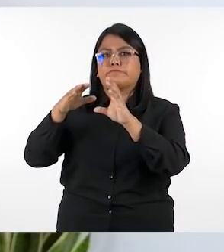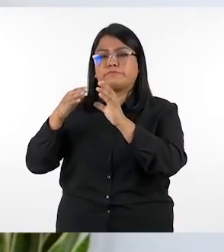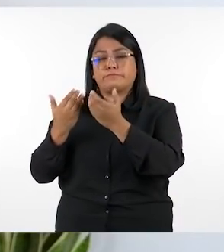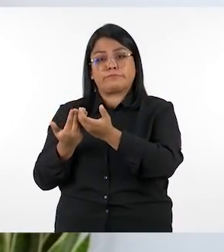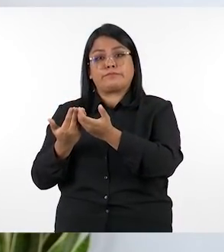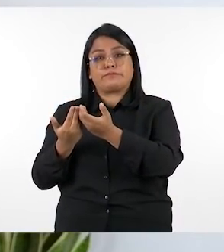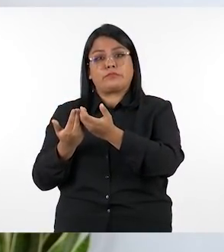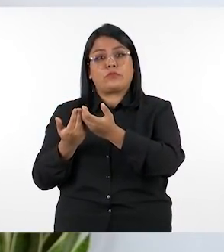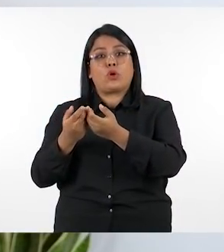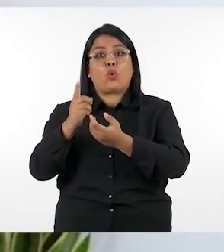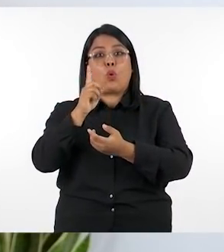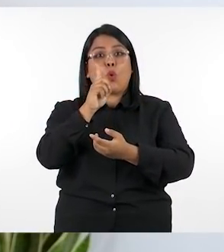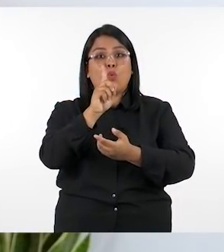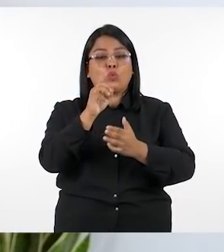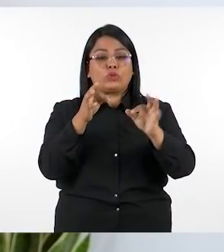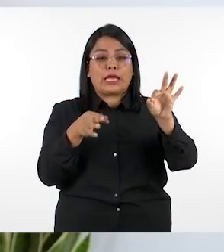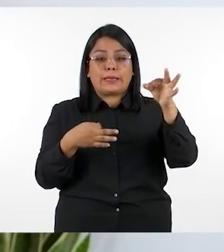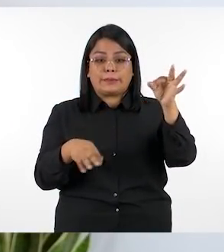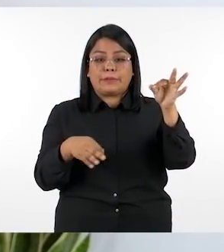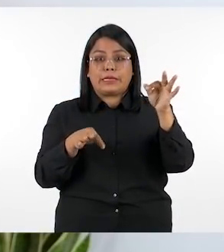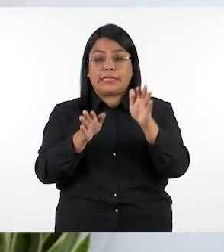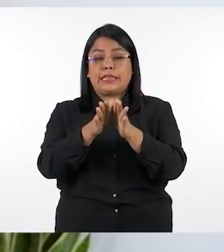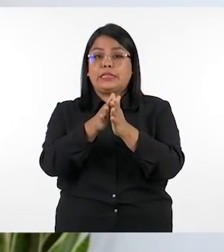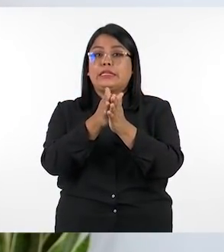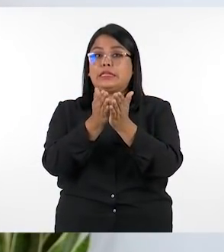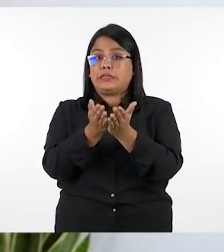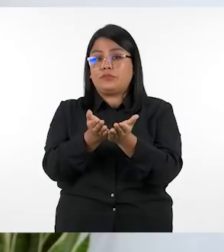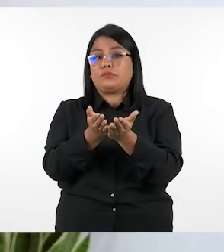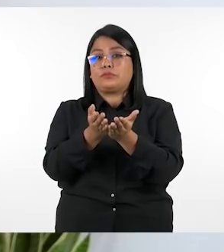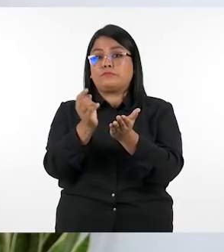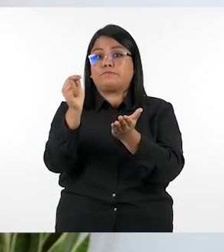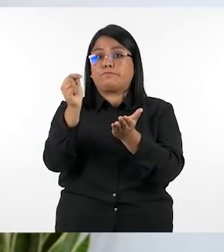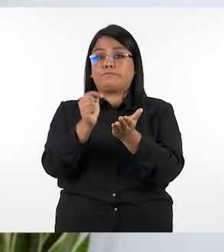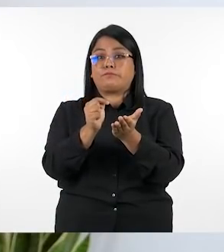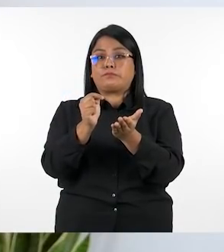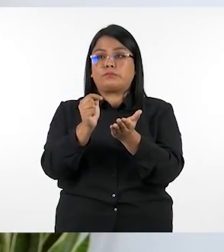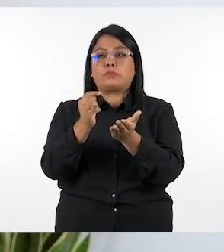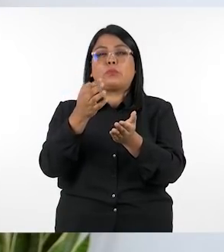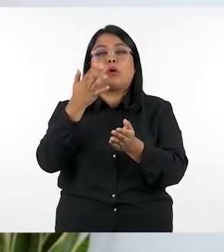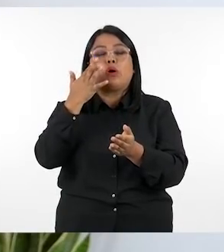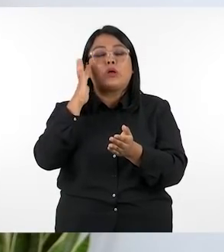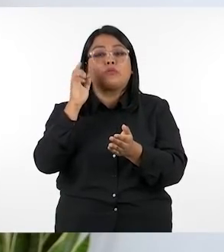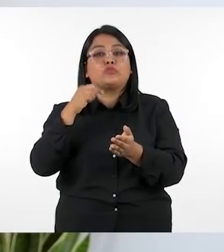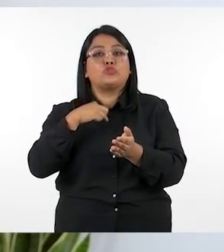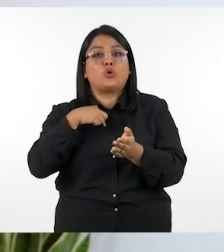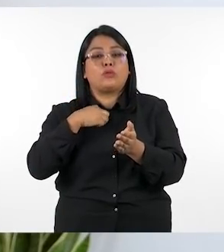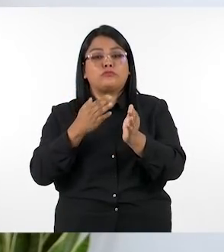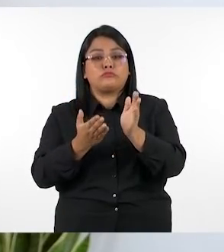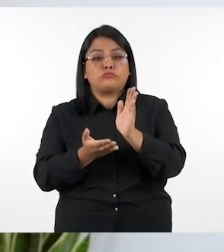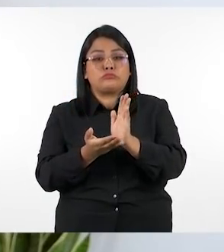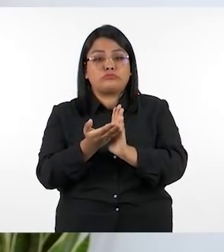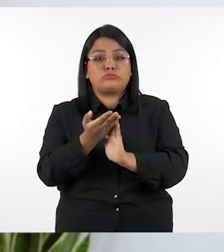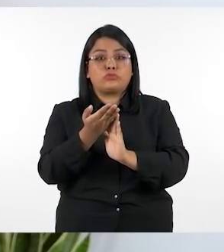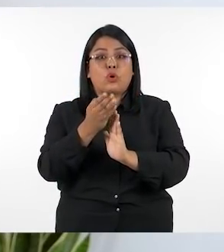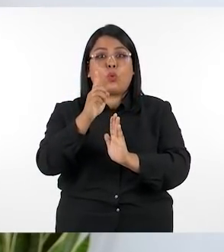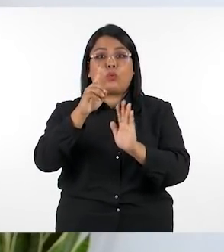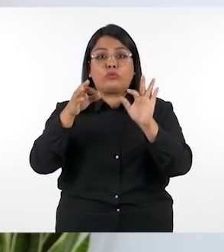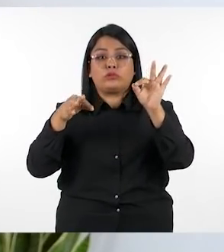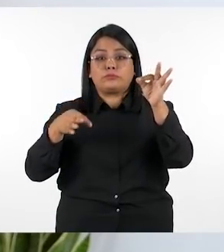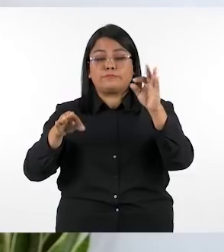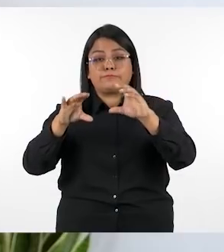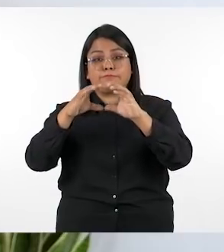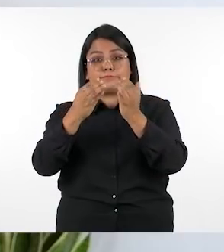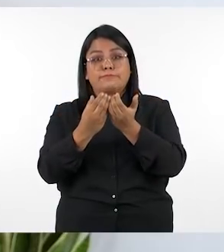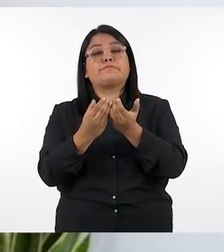clase corresponda con una página de él es decir si yo desarrolló una una página estoy